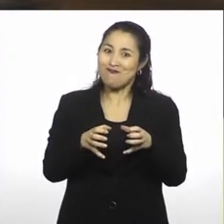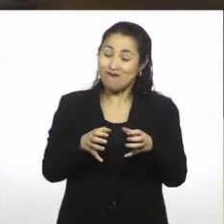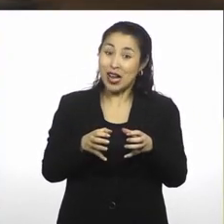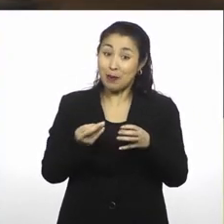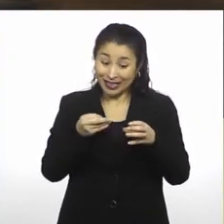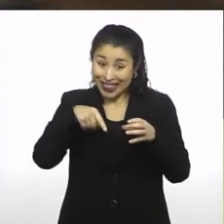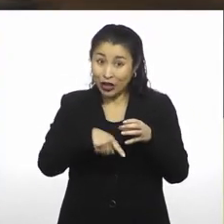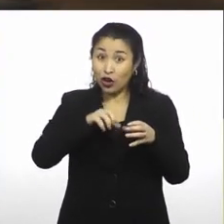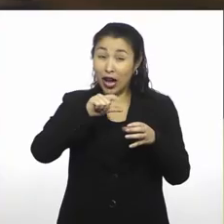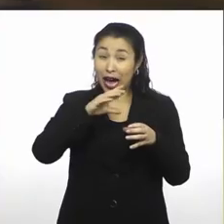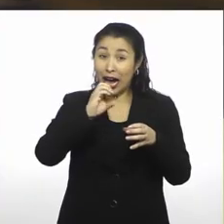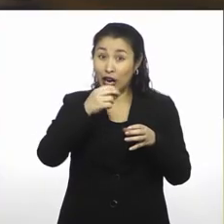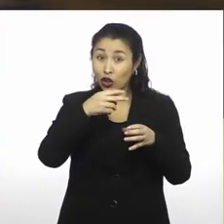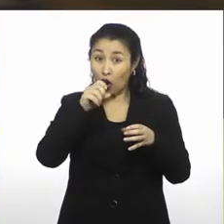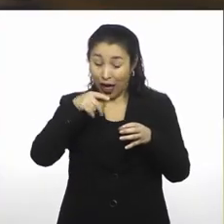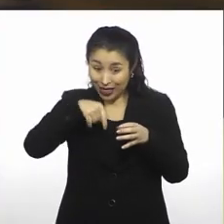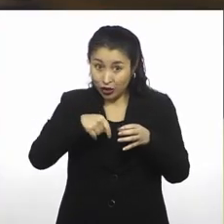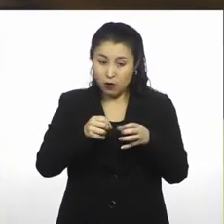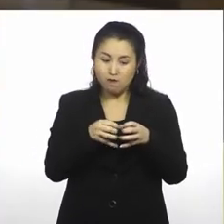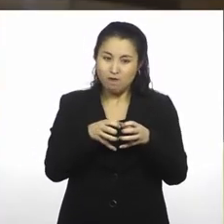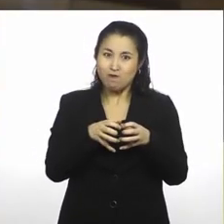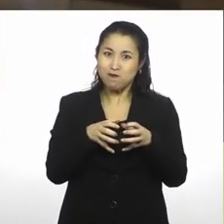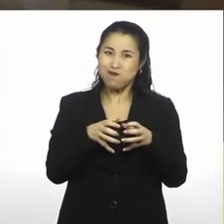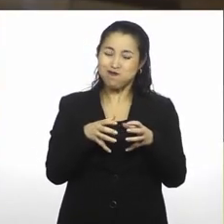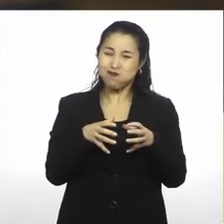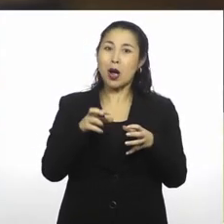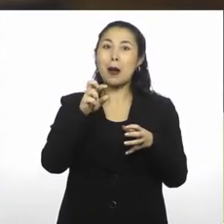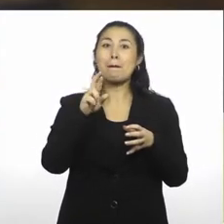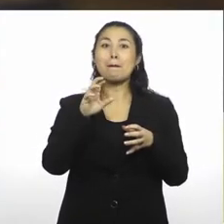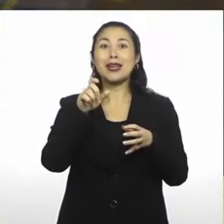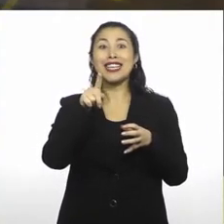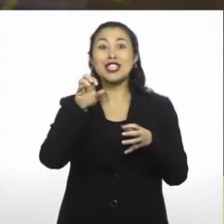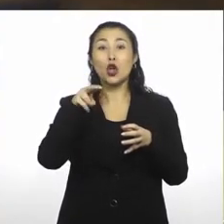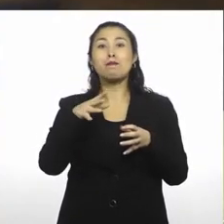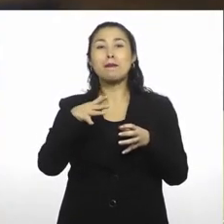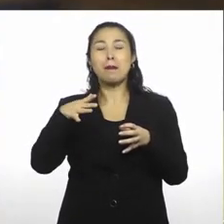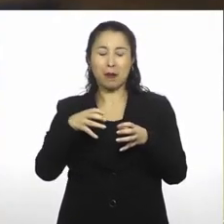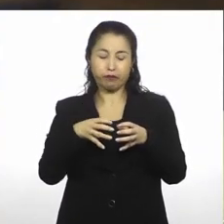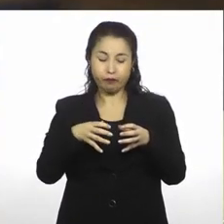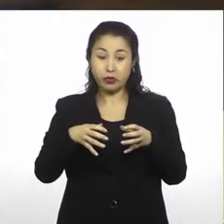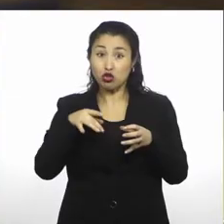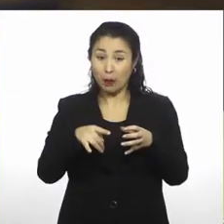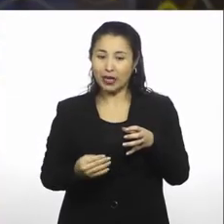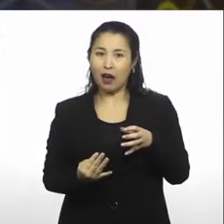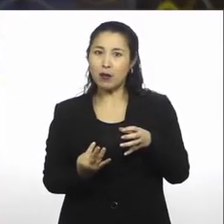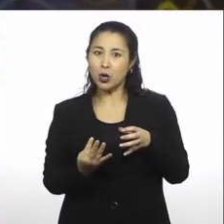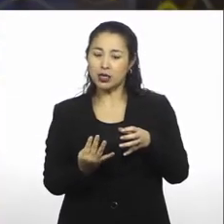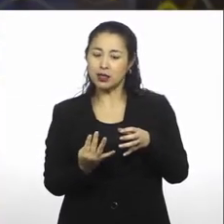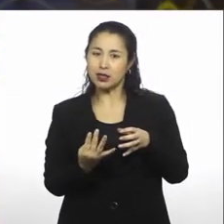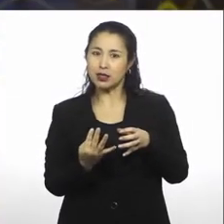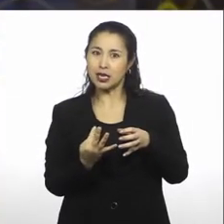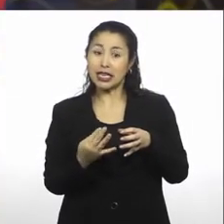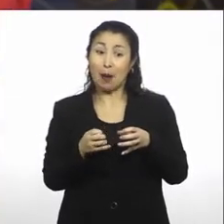que le hemos agregado un poco de alcohol, comience a evaporarse. ¿Sí? Bien. Ahora que ya tenemos nuestra presión bien